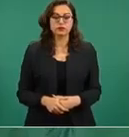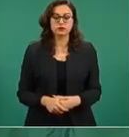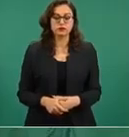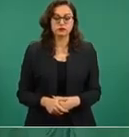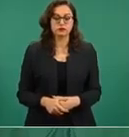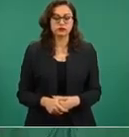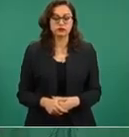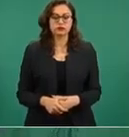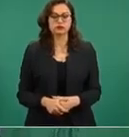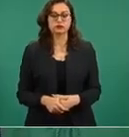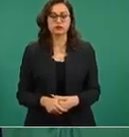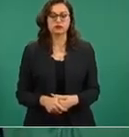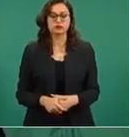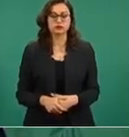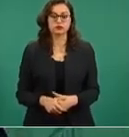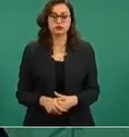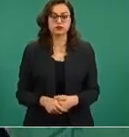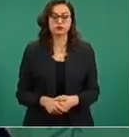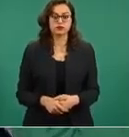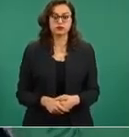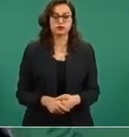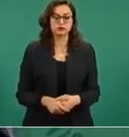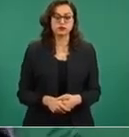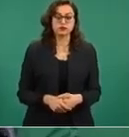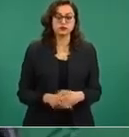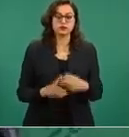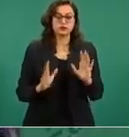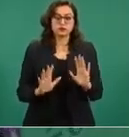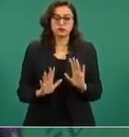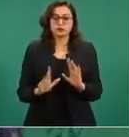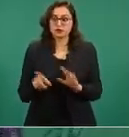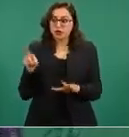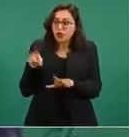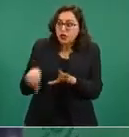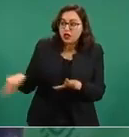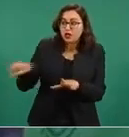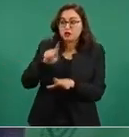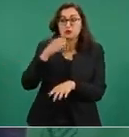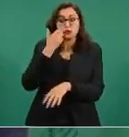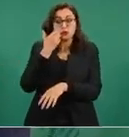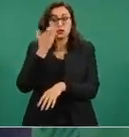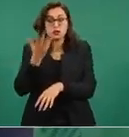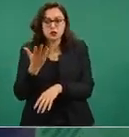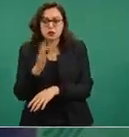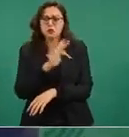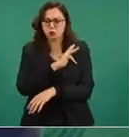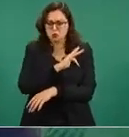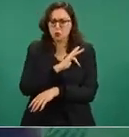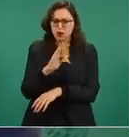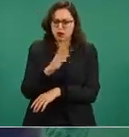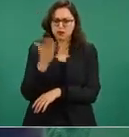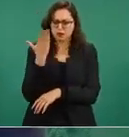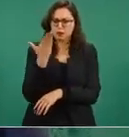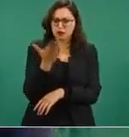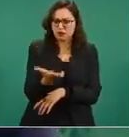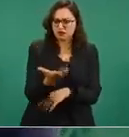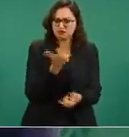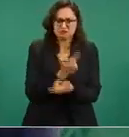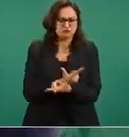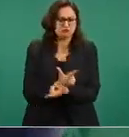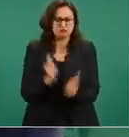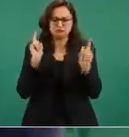quien lo desee con toda libertad,